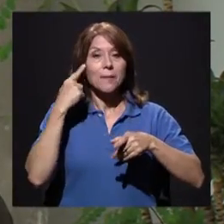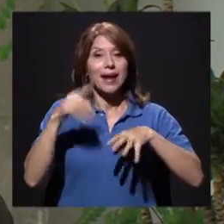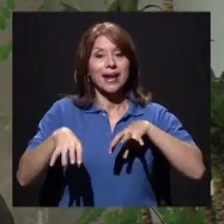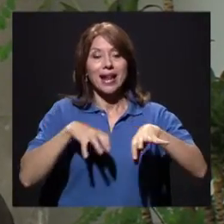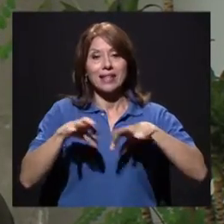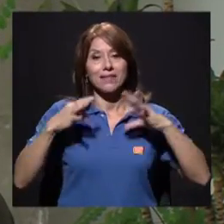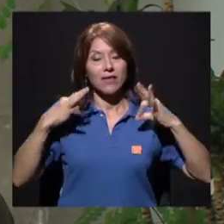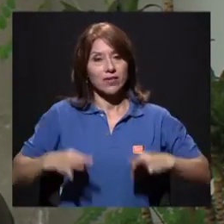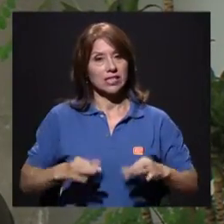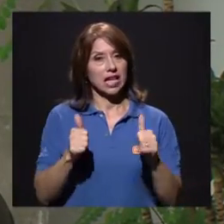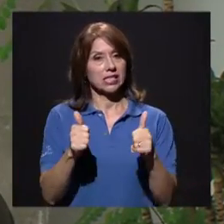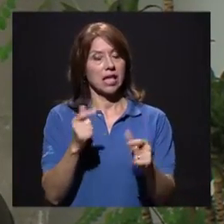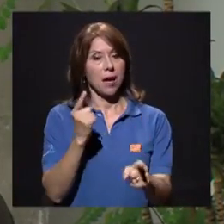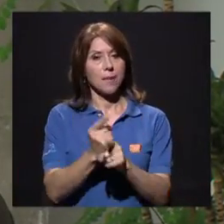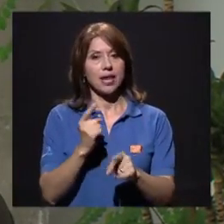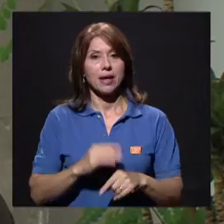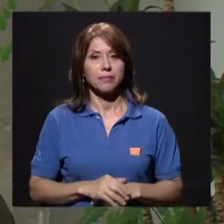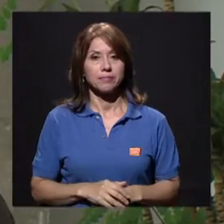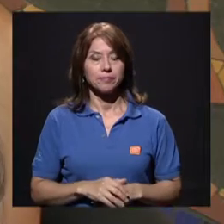física sea amena.